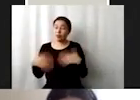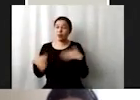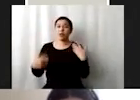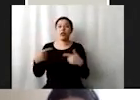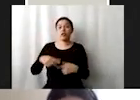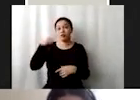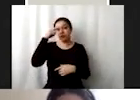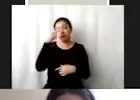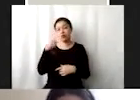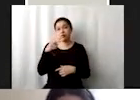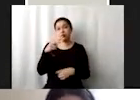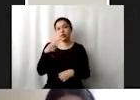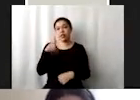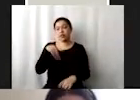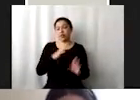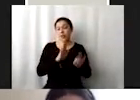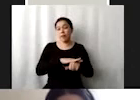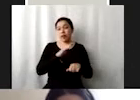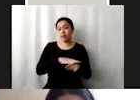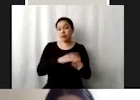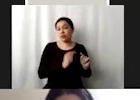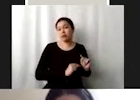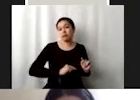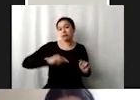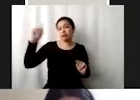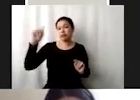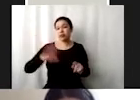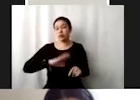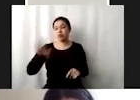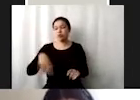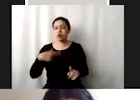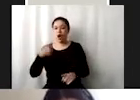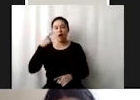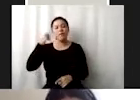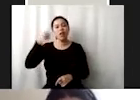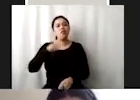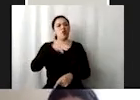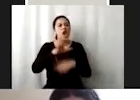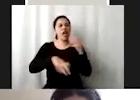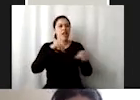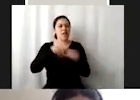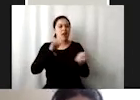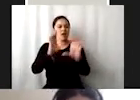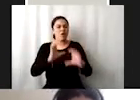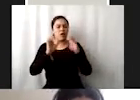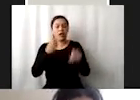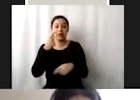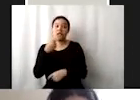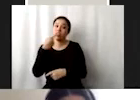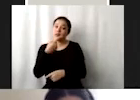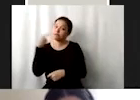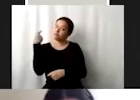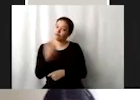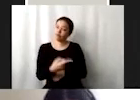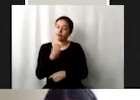va al alza de muertes o amenazas contra defensores ambientales esto también es un riesgo Brasil y